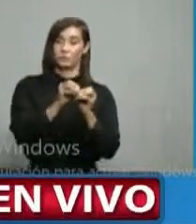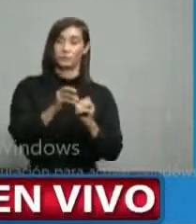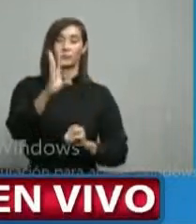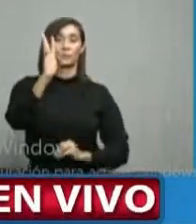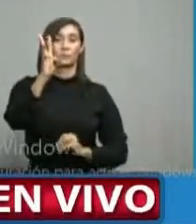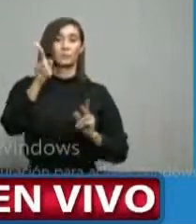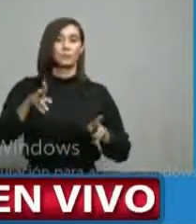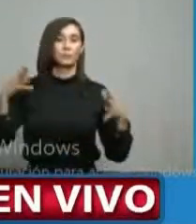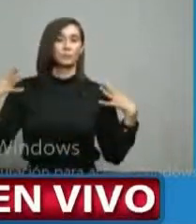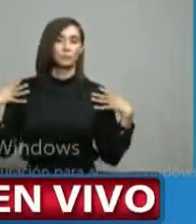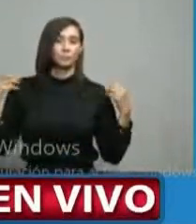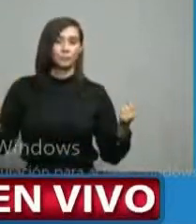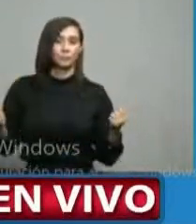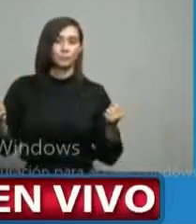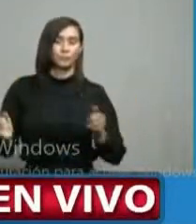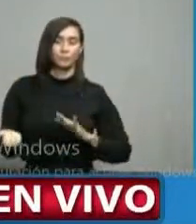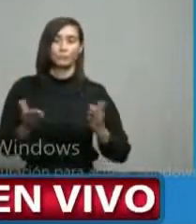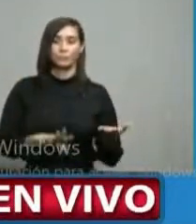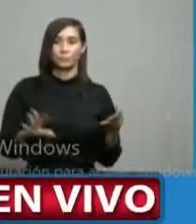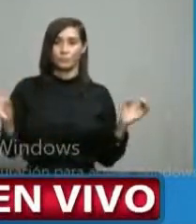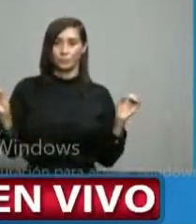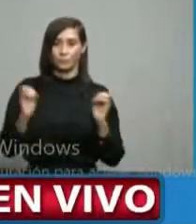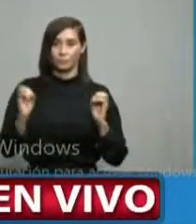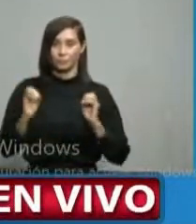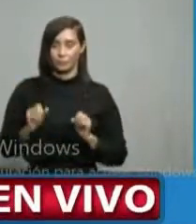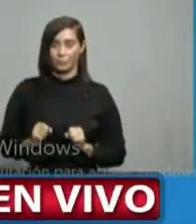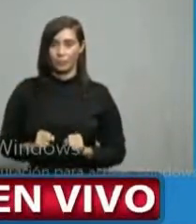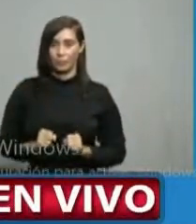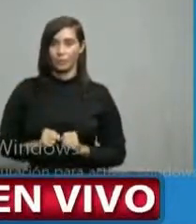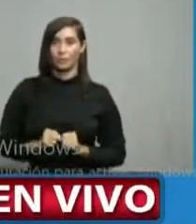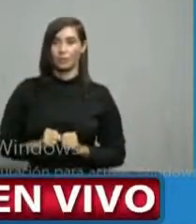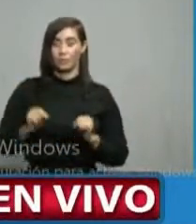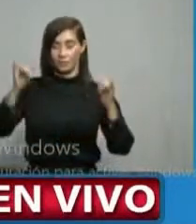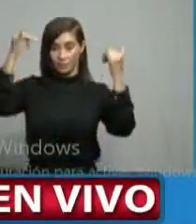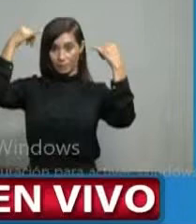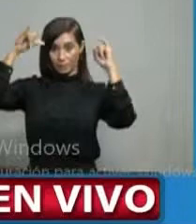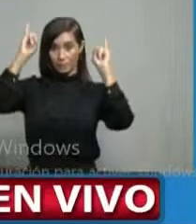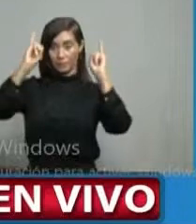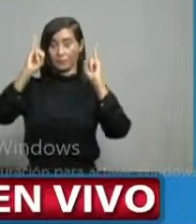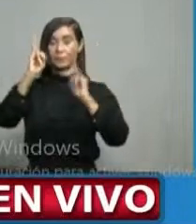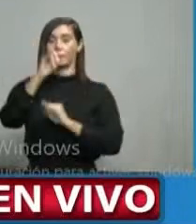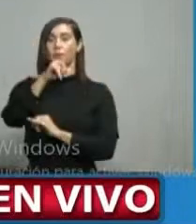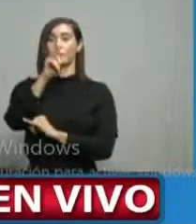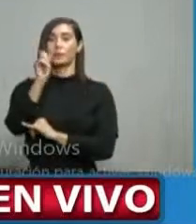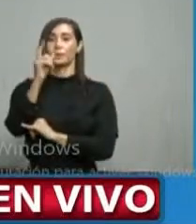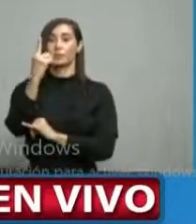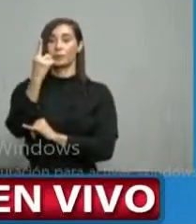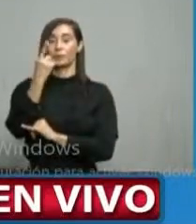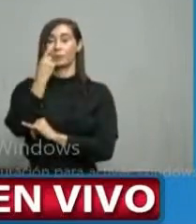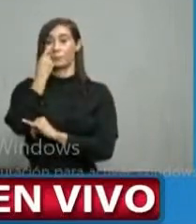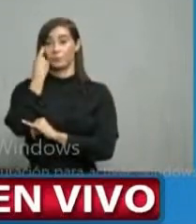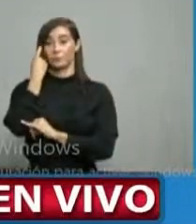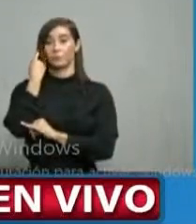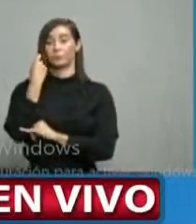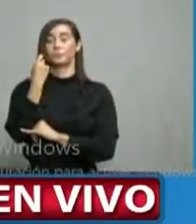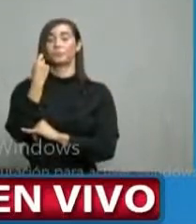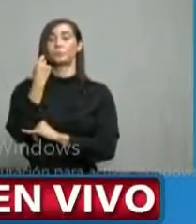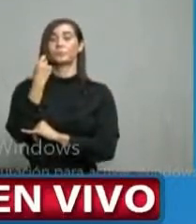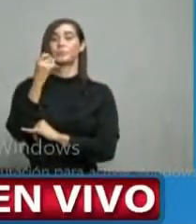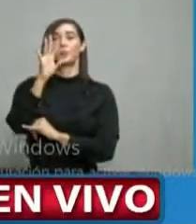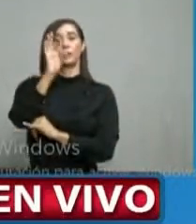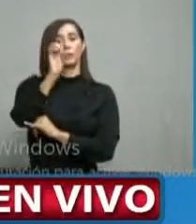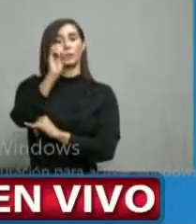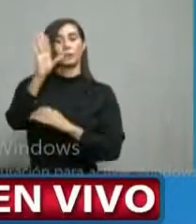6 recuperados, 0 fallecimientos. El Ceibo, 101 pruebas realizadas,